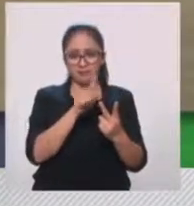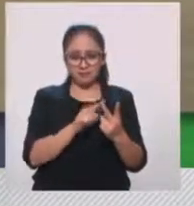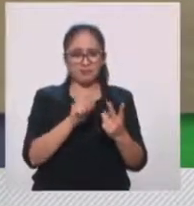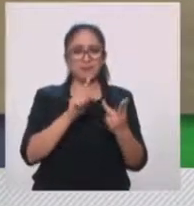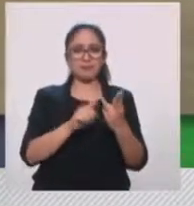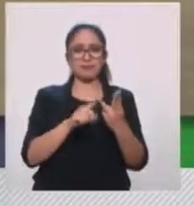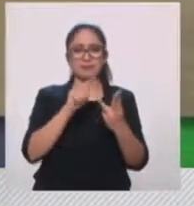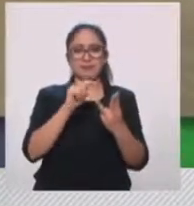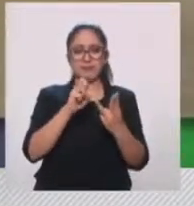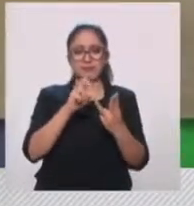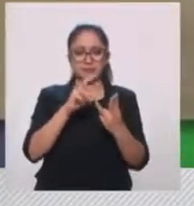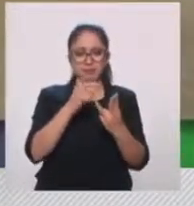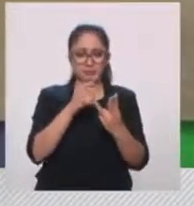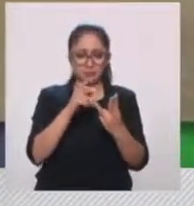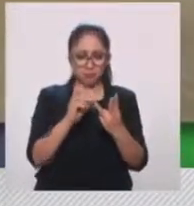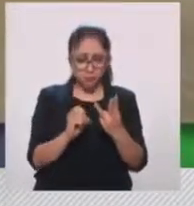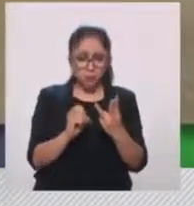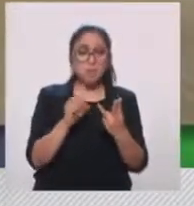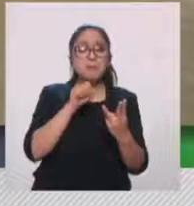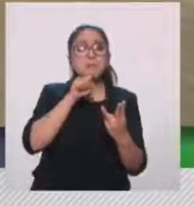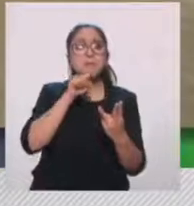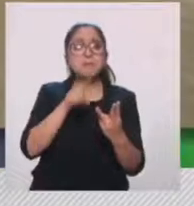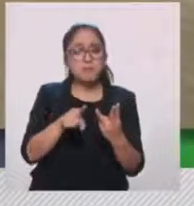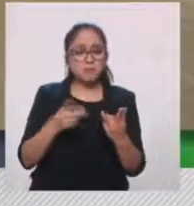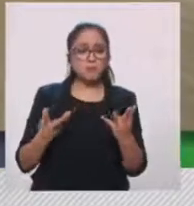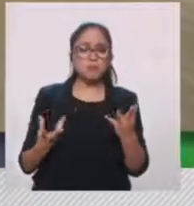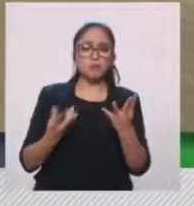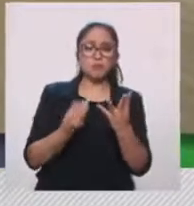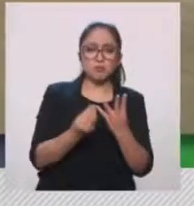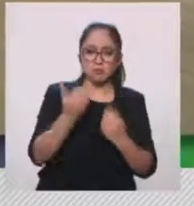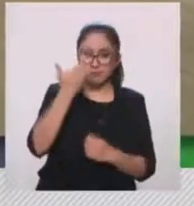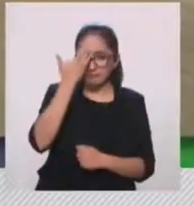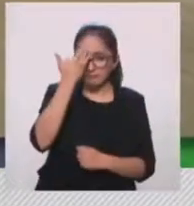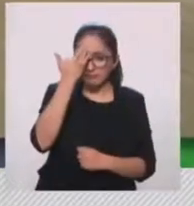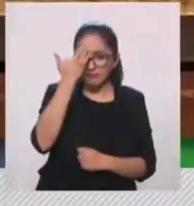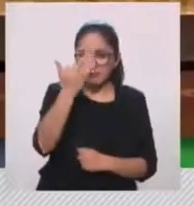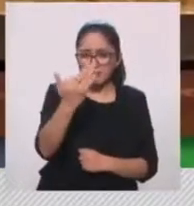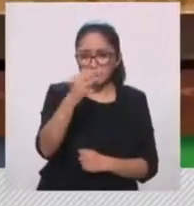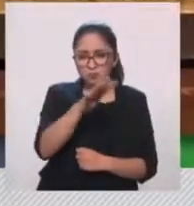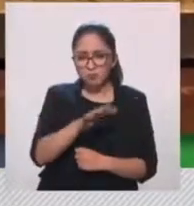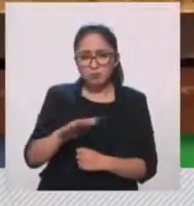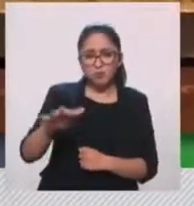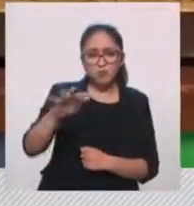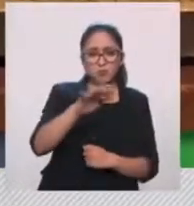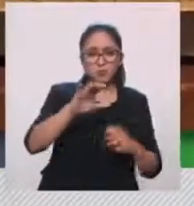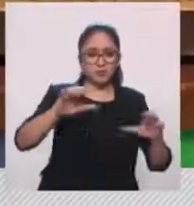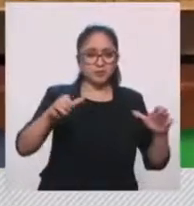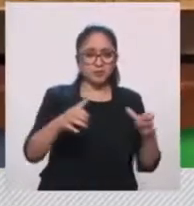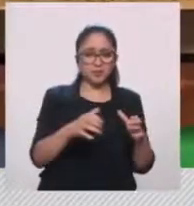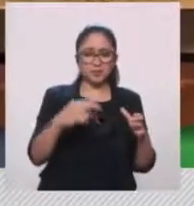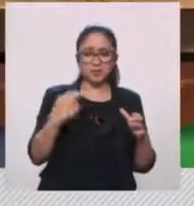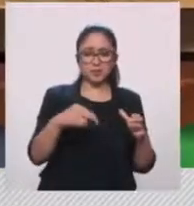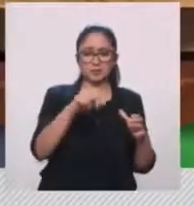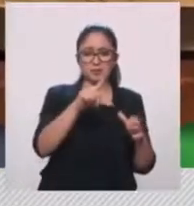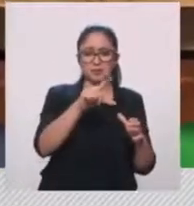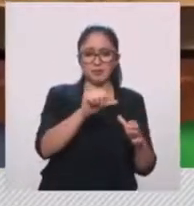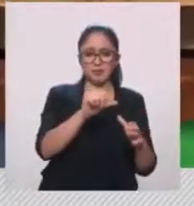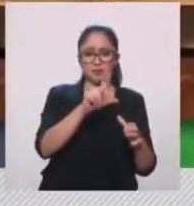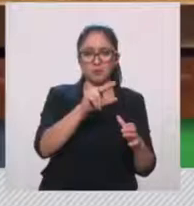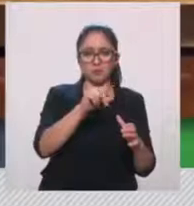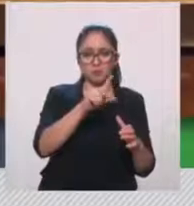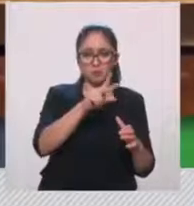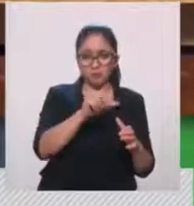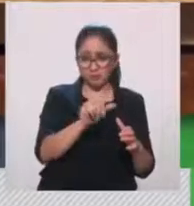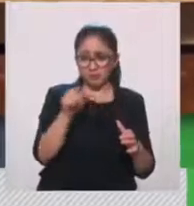Hunter Gerso y pasando por el periodo de la generación que se llama La Ruptura, a la que perteneció